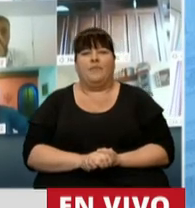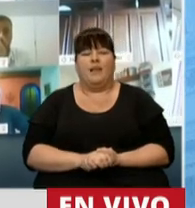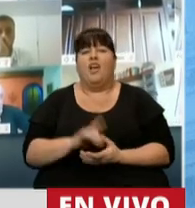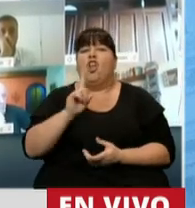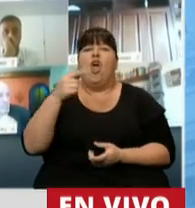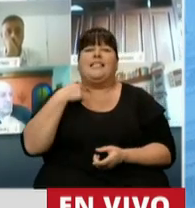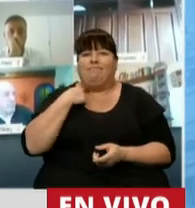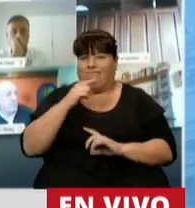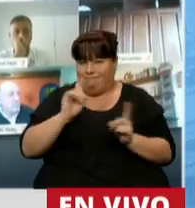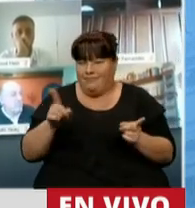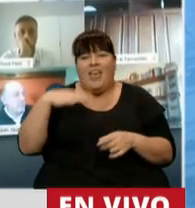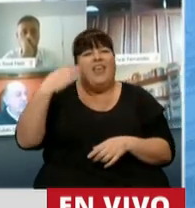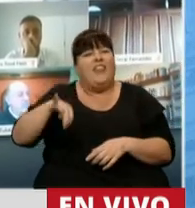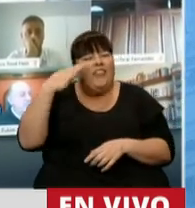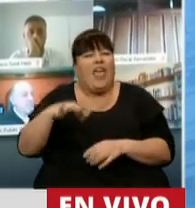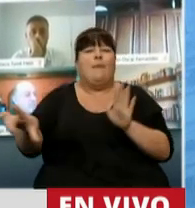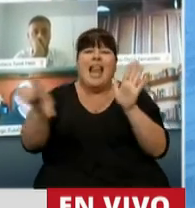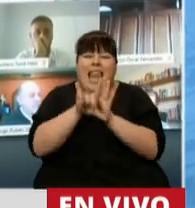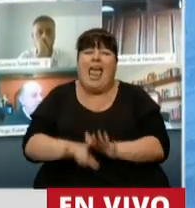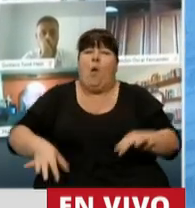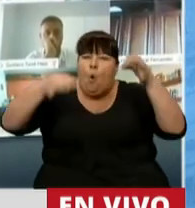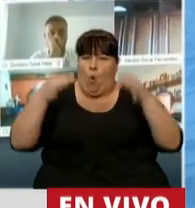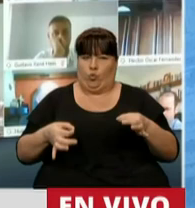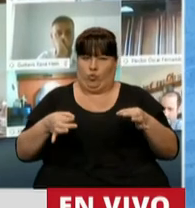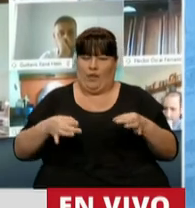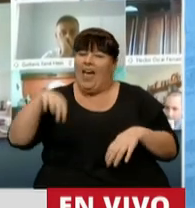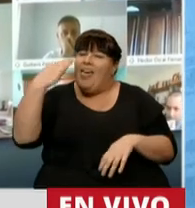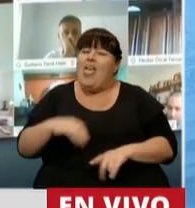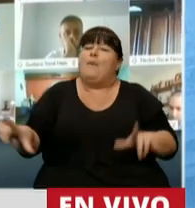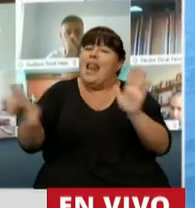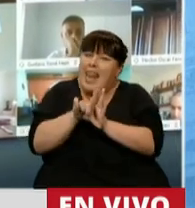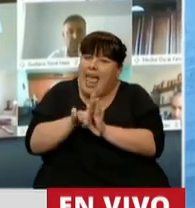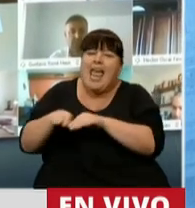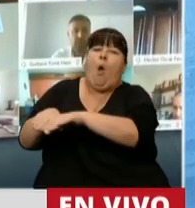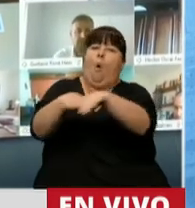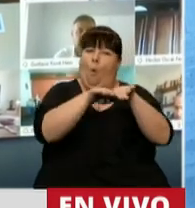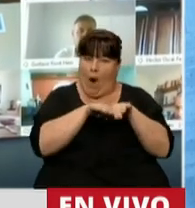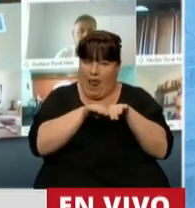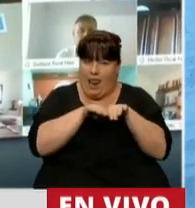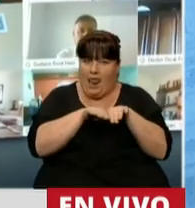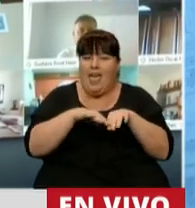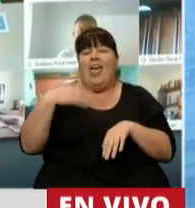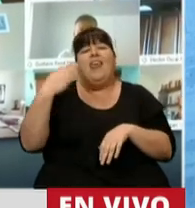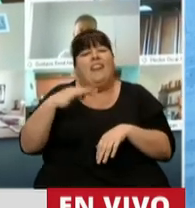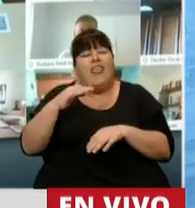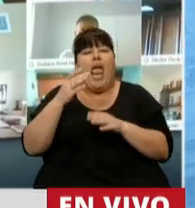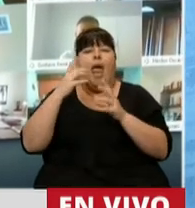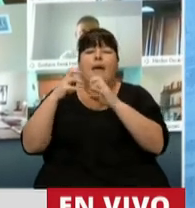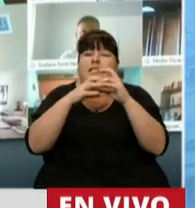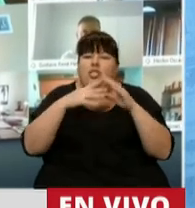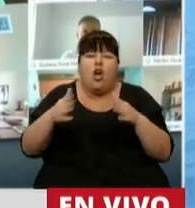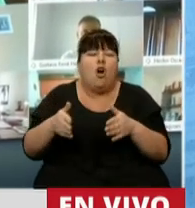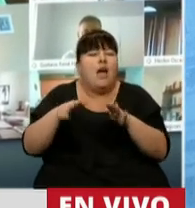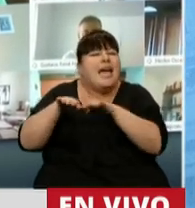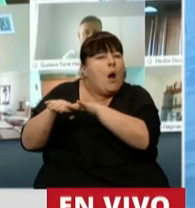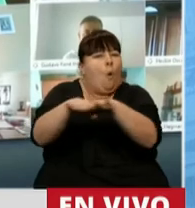caer en la casuística, hay que hacer una ley justa, hay que hacer una ley equitativa, hay que darle tratamiento lo